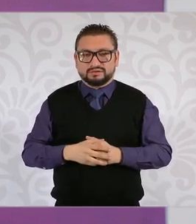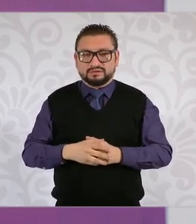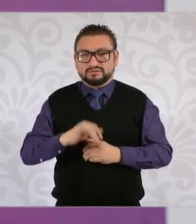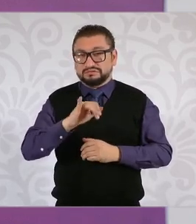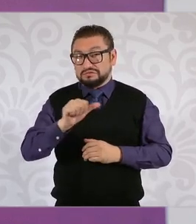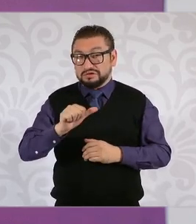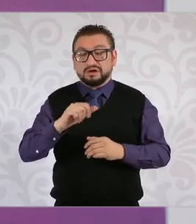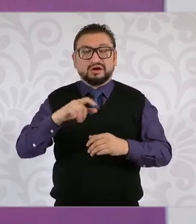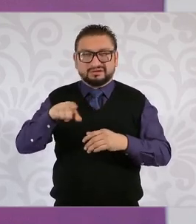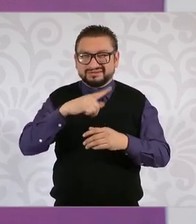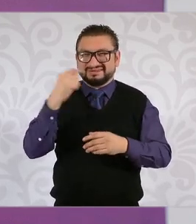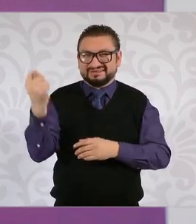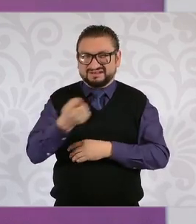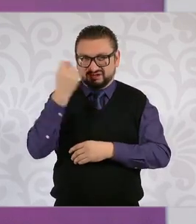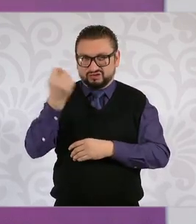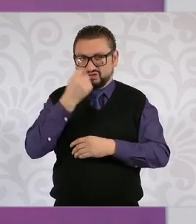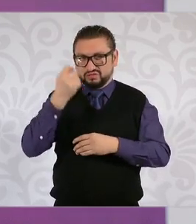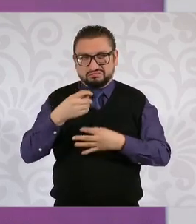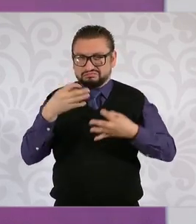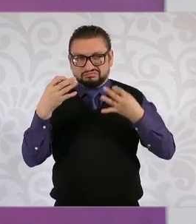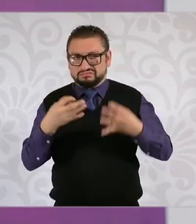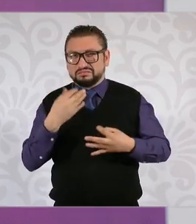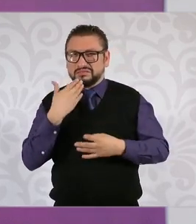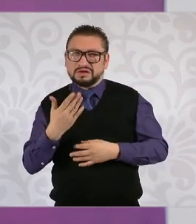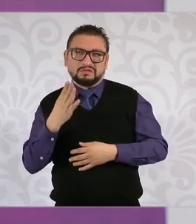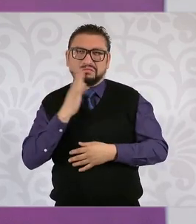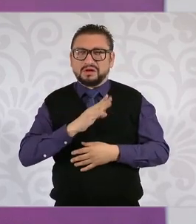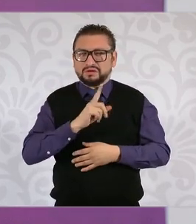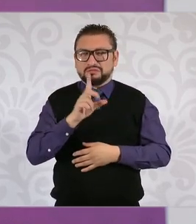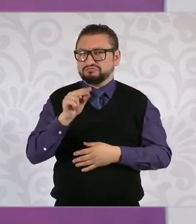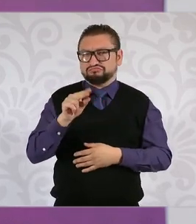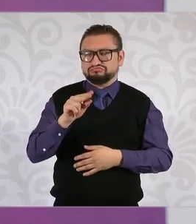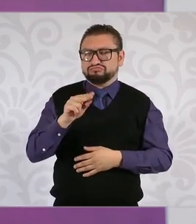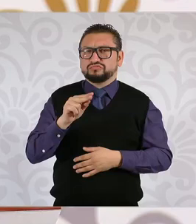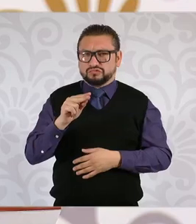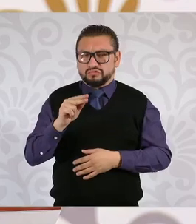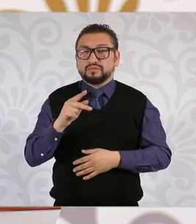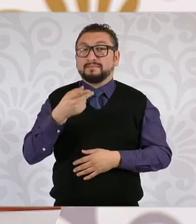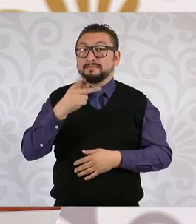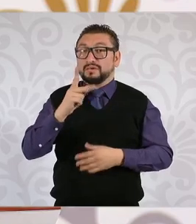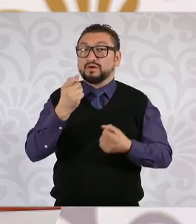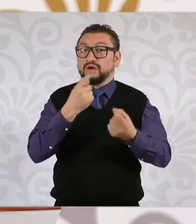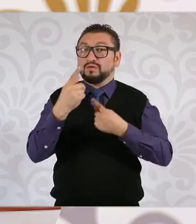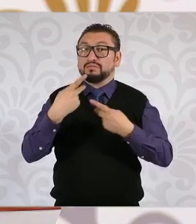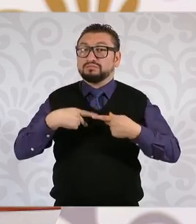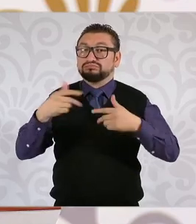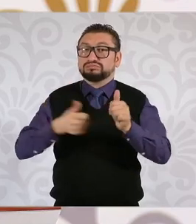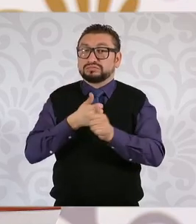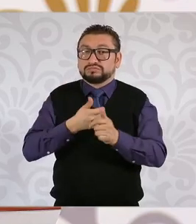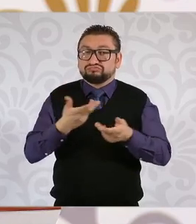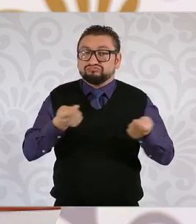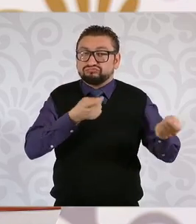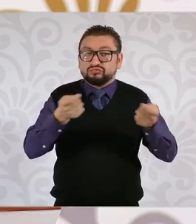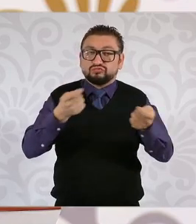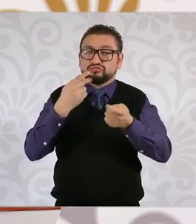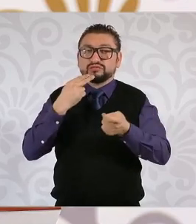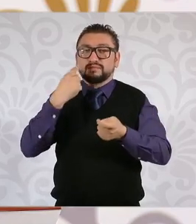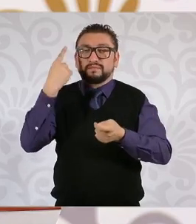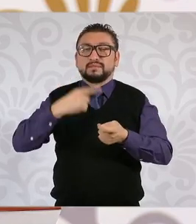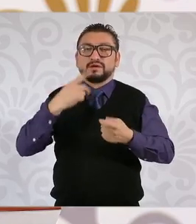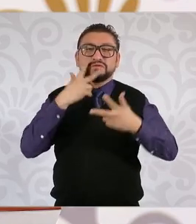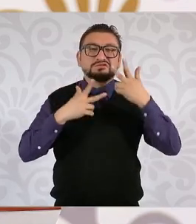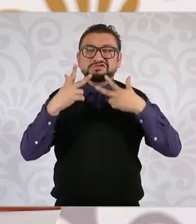tecnología, esta no es buena ni mala por sí misma, sino hay quienes la utilizan para generar mentiras y